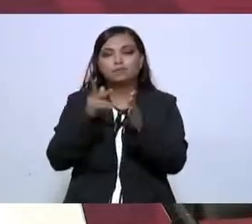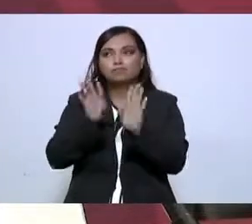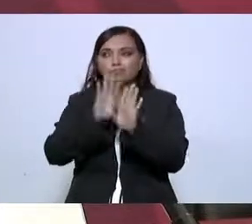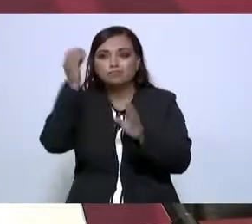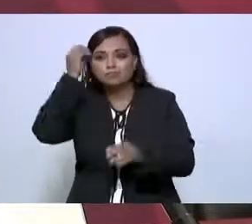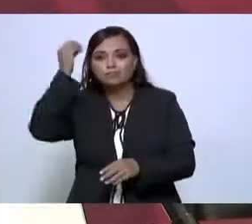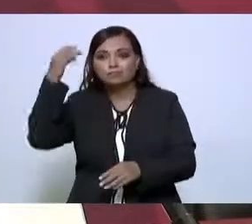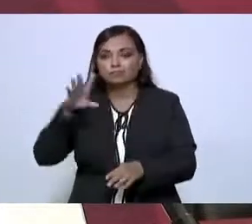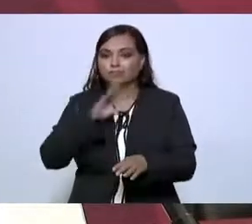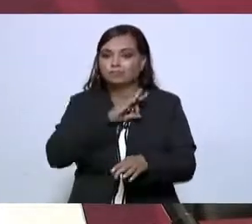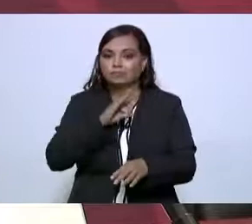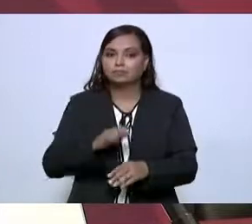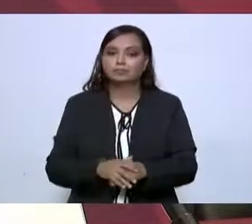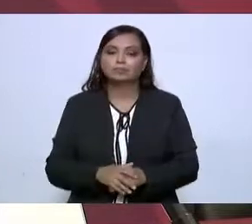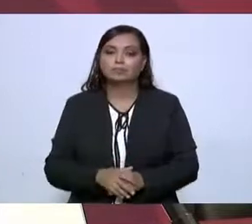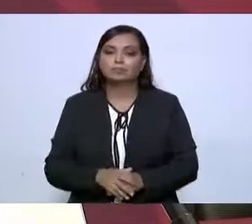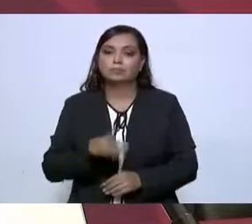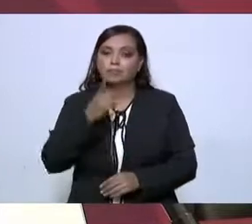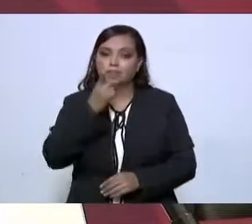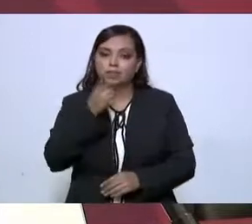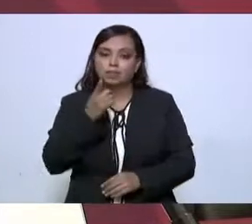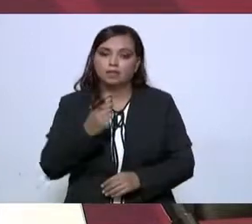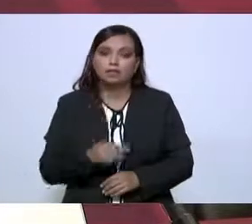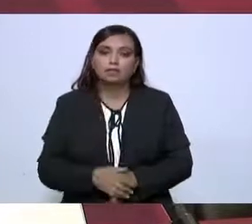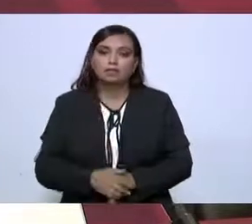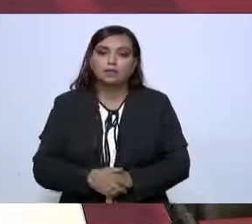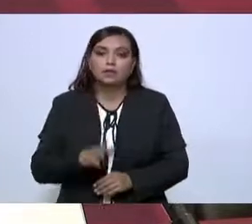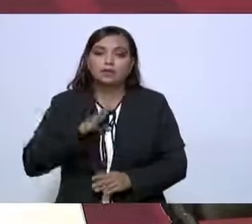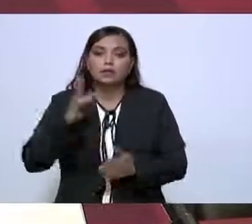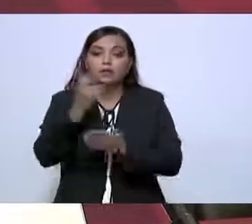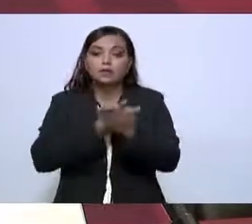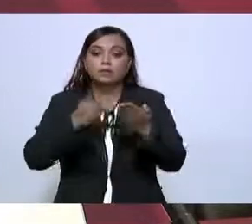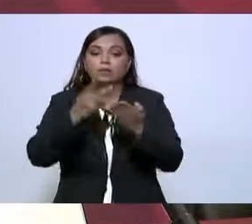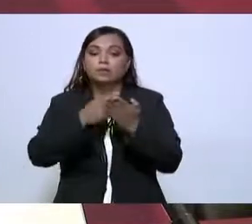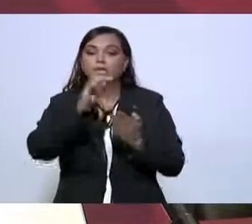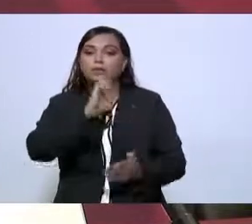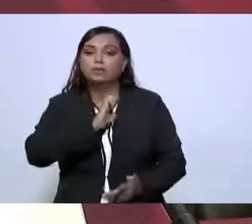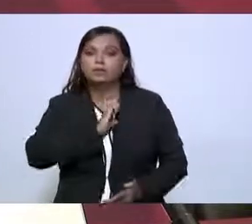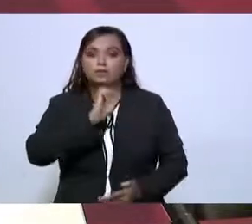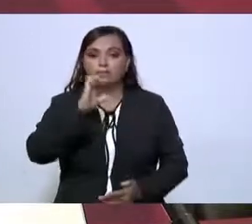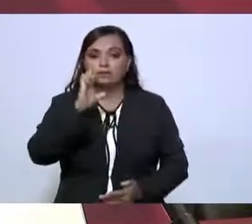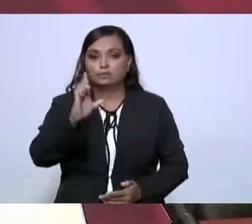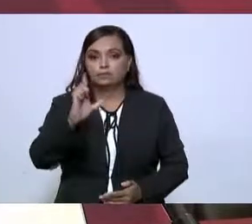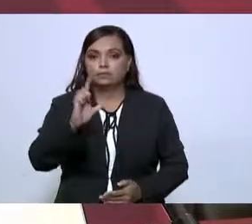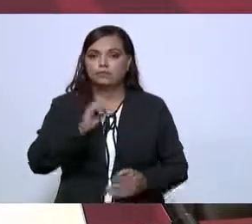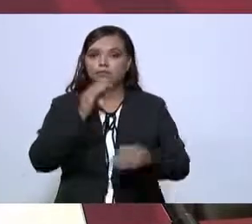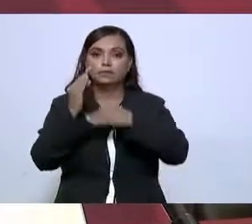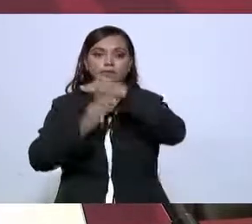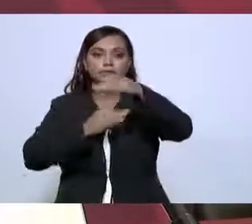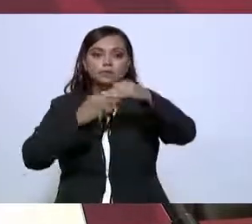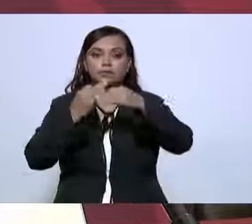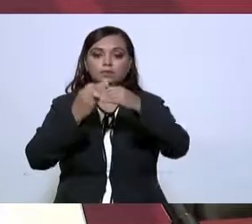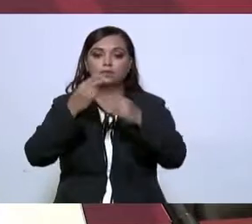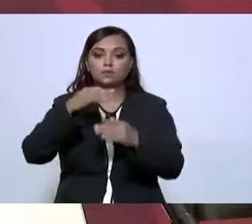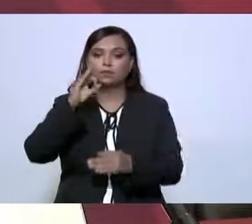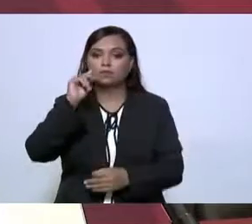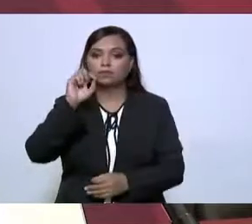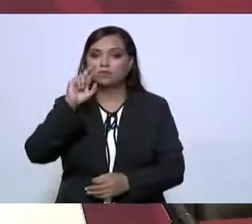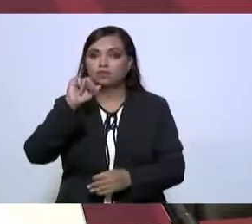de que hay un programa especial en toda la frontera,